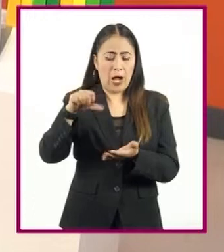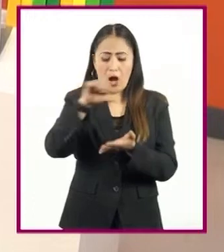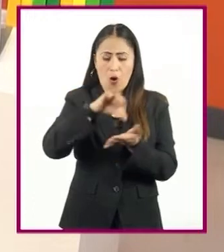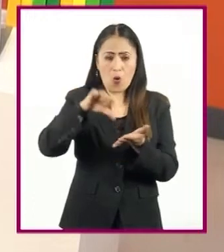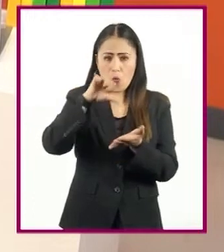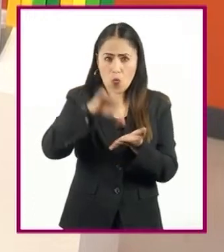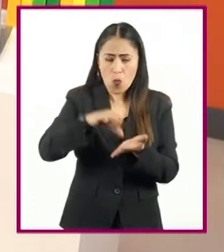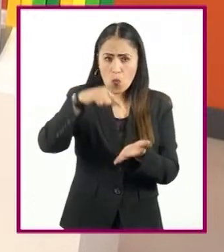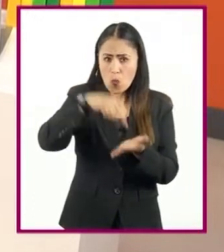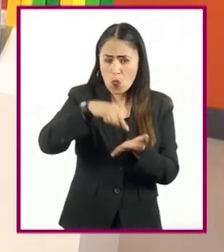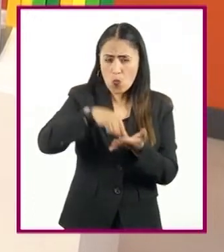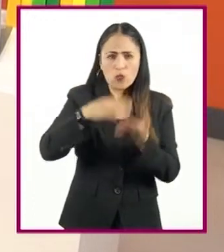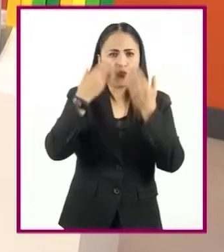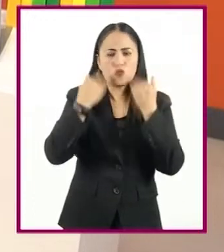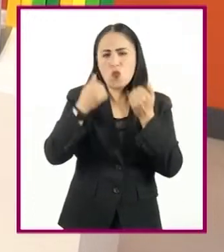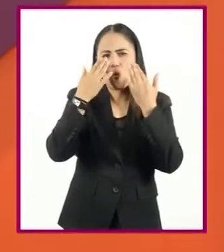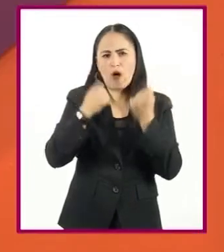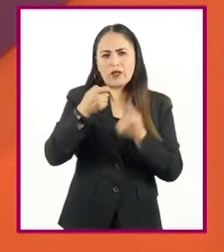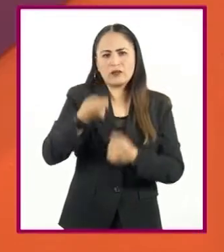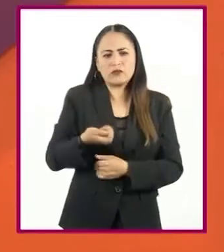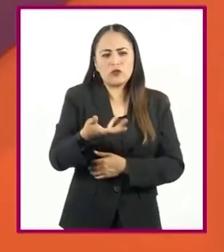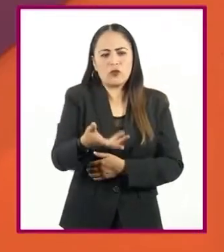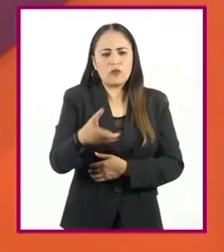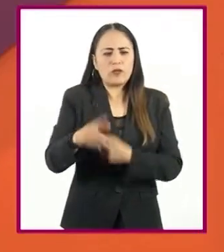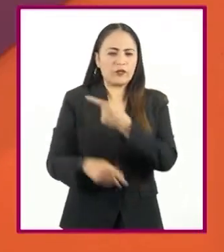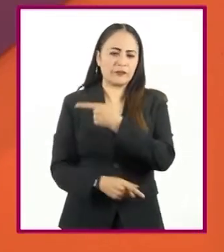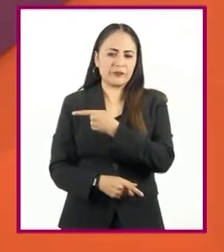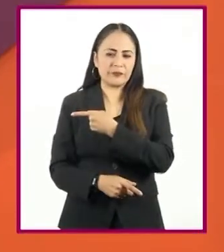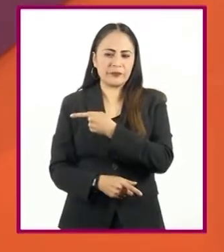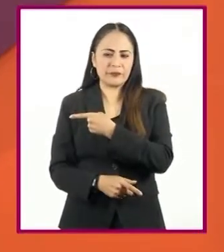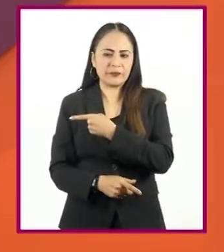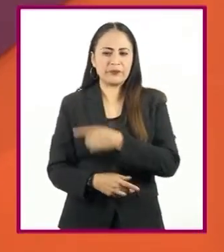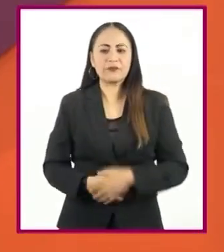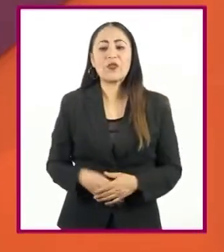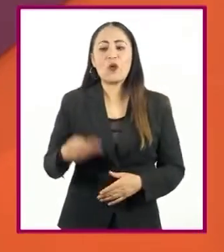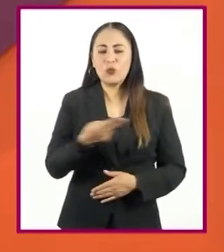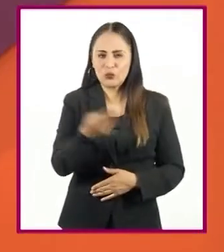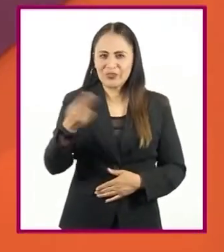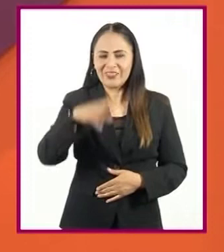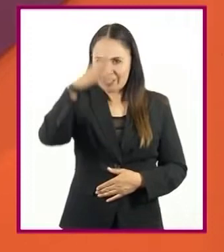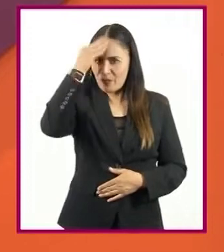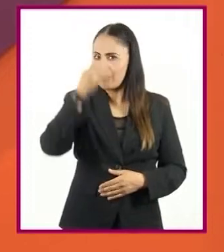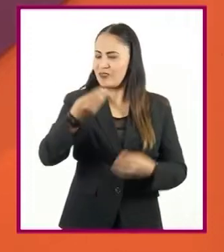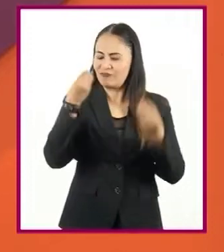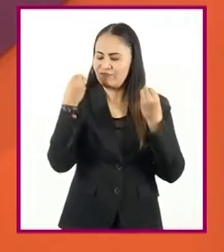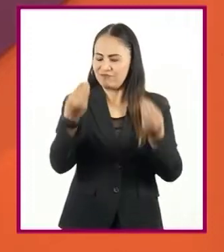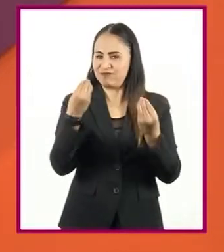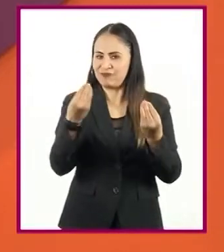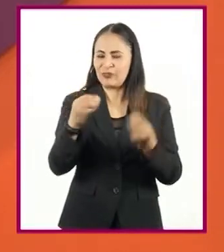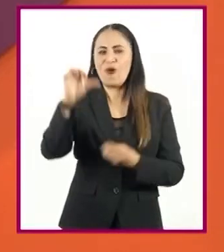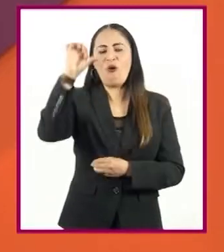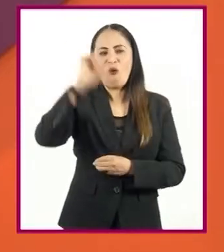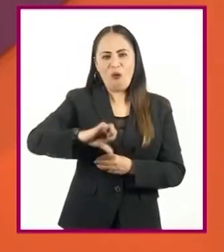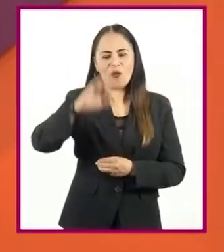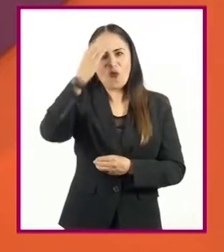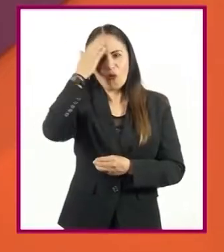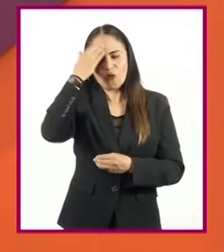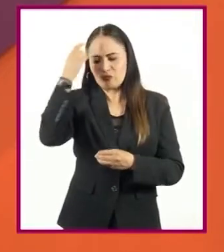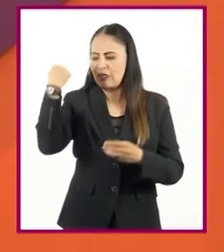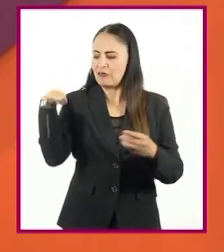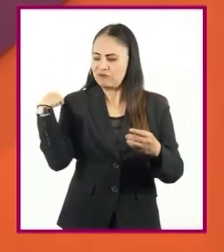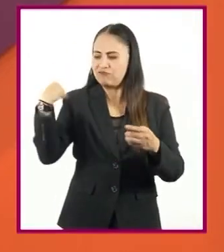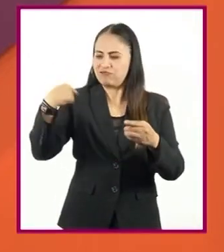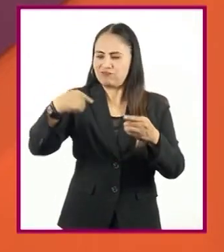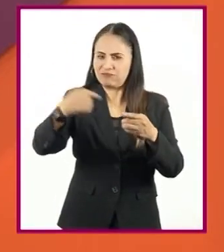A esas las llamamos prokaryotas. Sin duda han aprendido mucho, y el día de hoy concentraremos algunos de estos contenidos